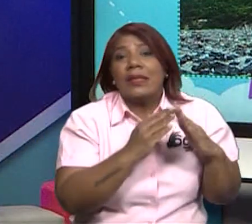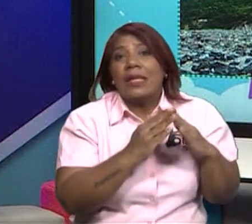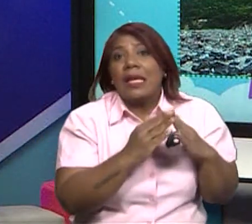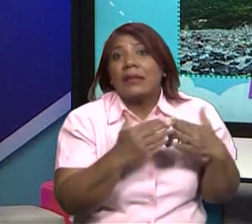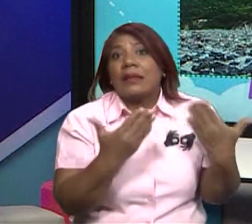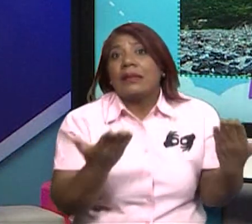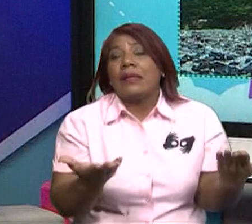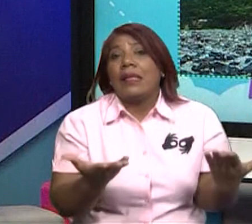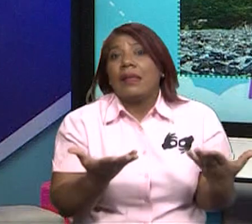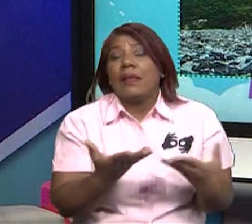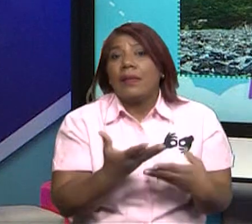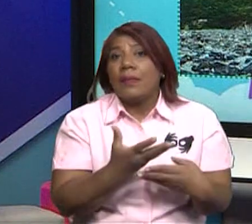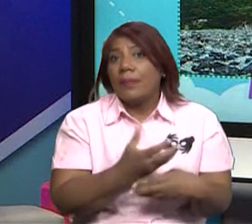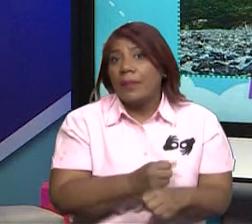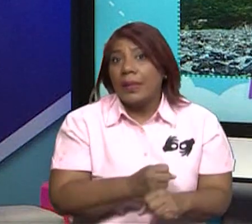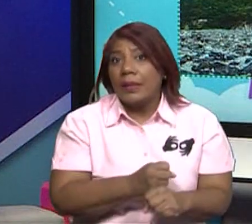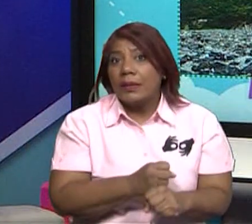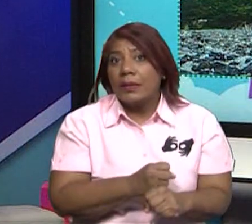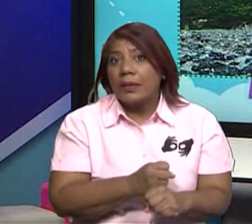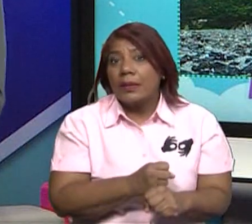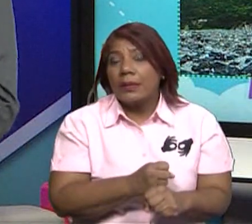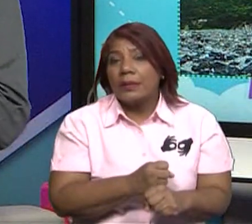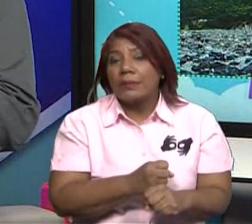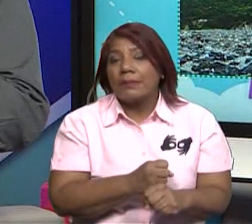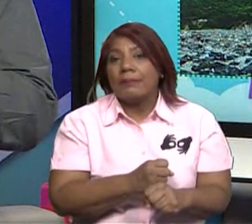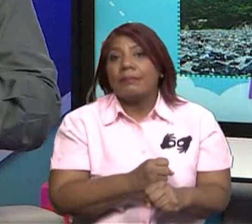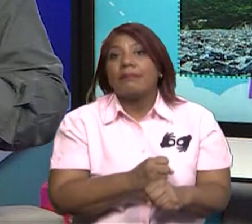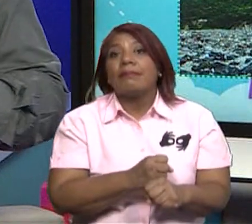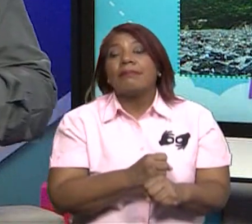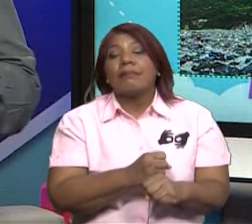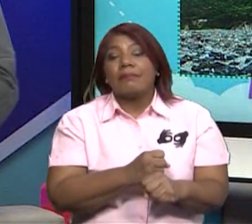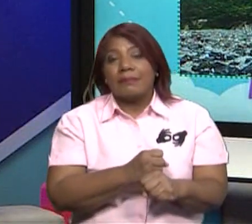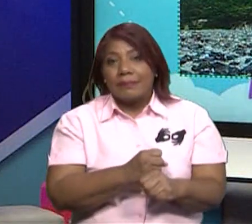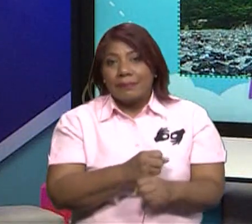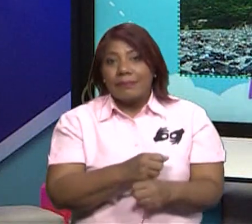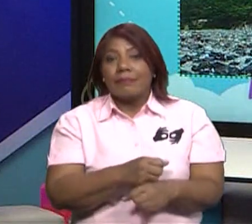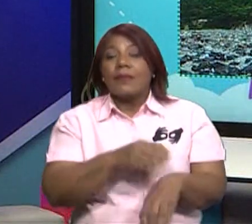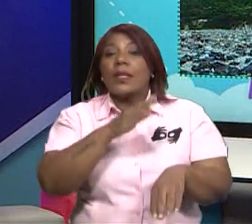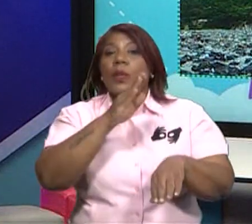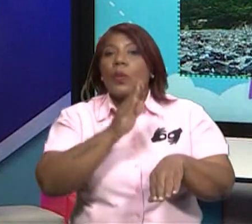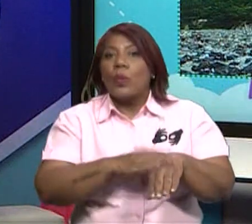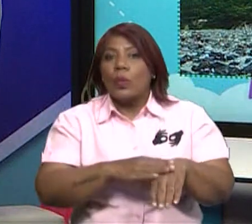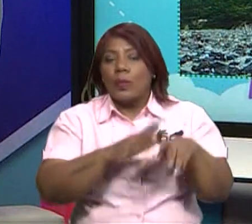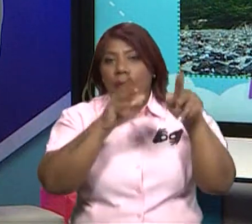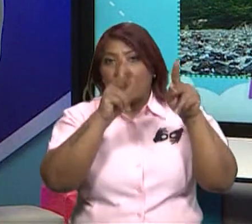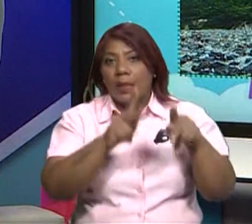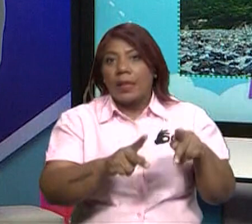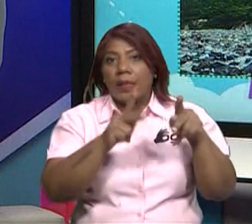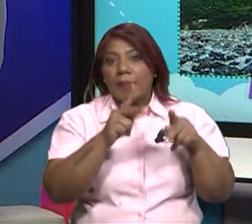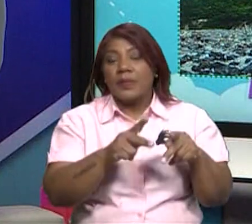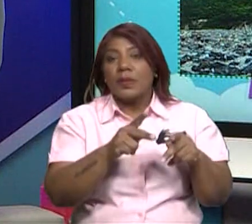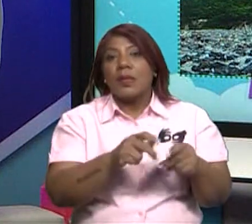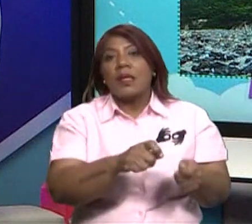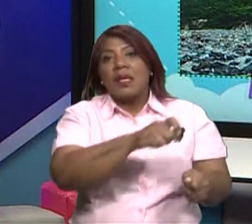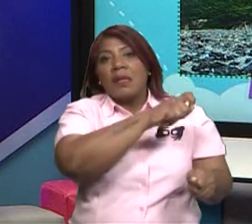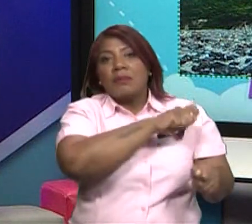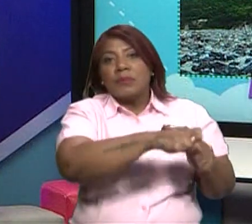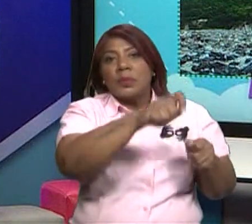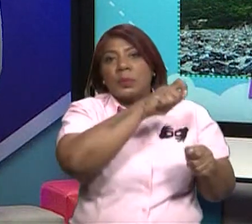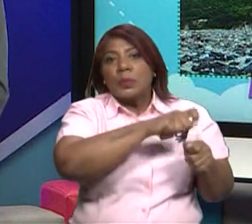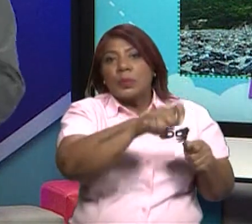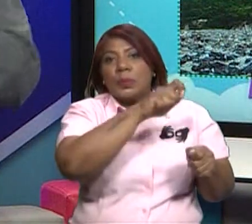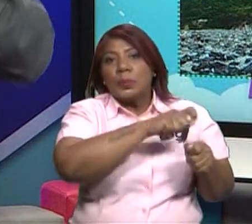persona? ¿Sabes qué? Cuando se queman, cuando quemamos, lo mismo le pasan a los animalitos. ¿A dónde voy a vivir?